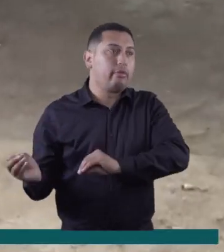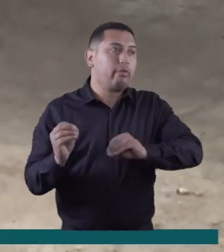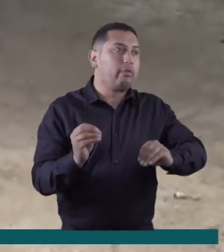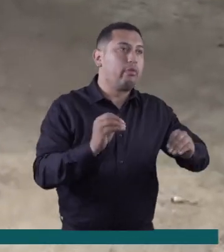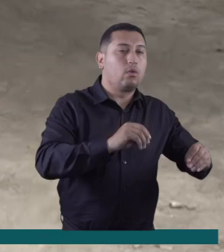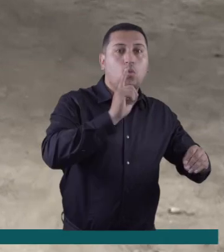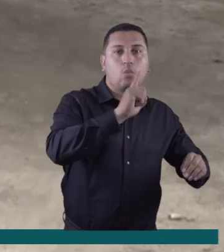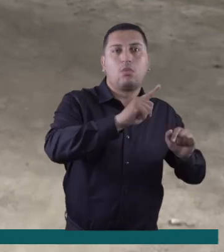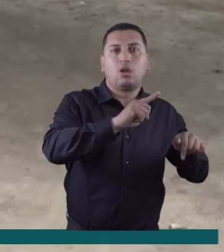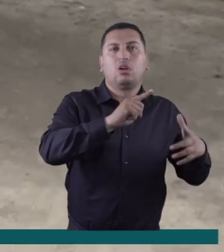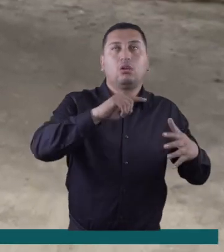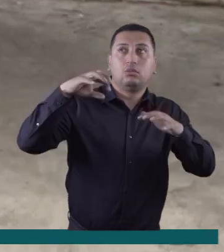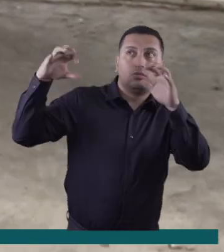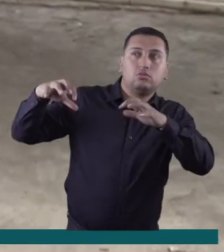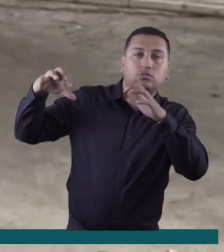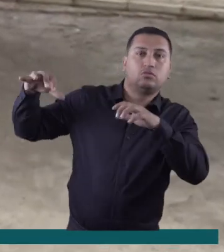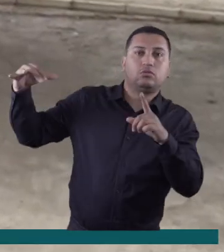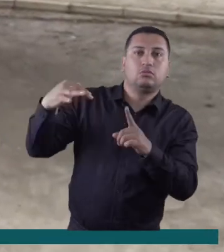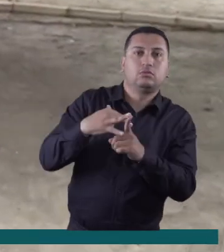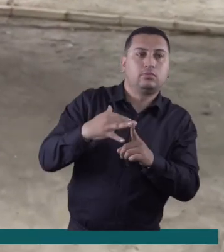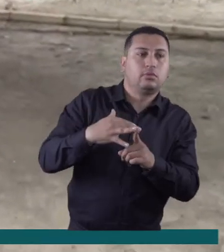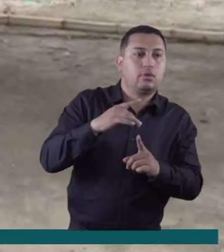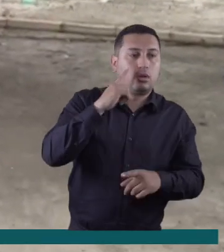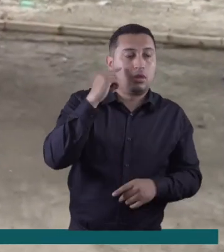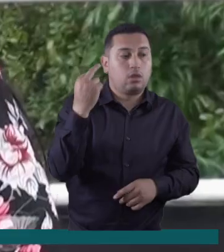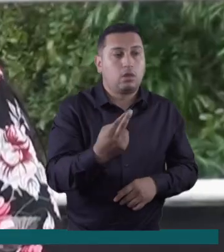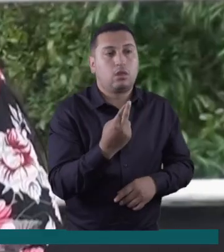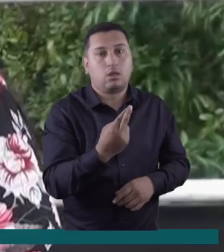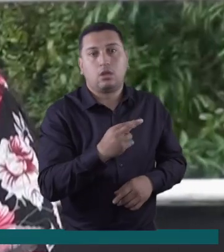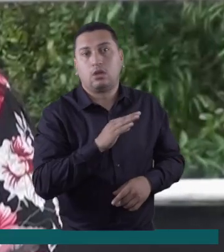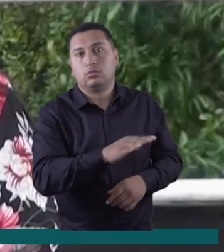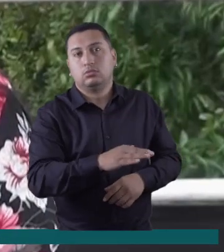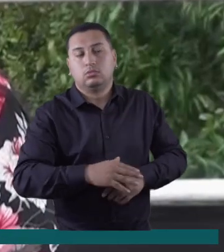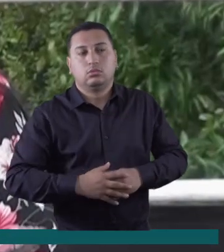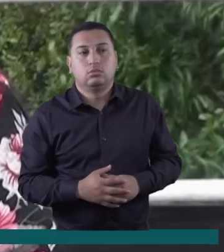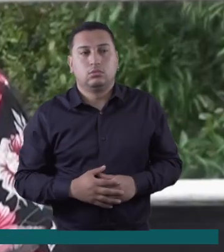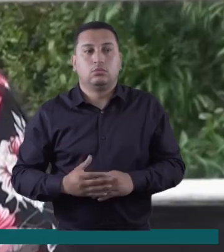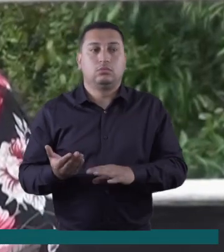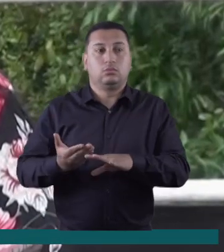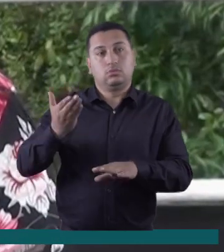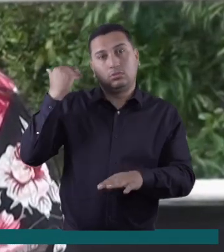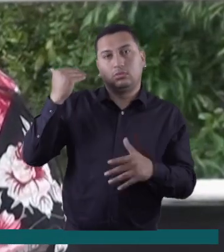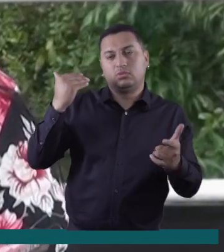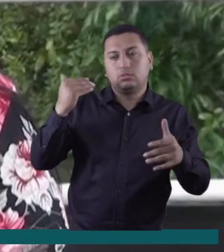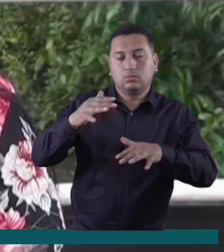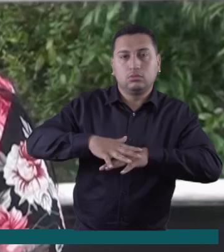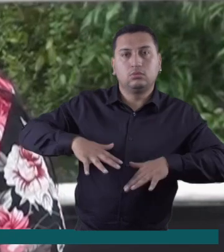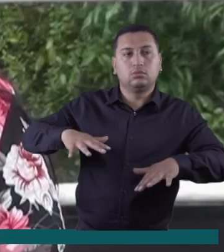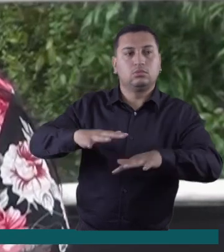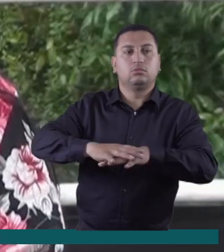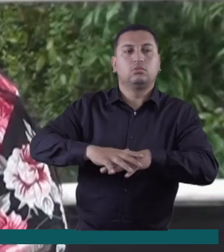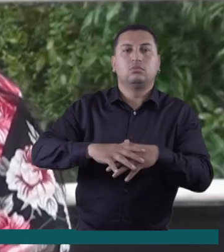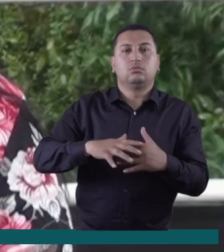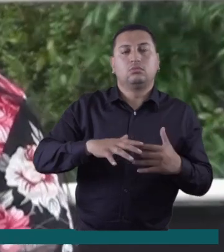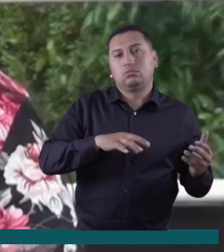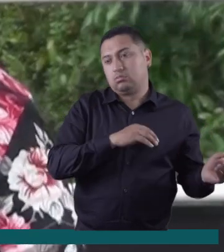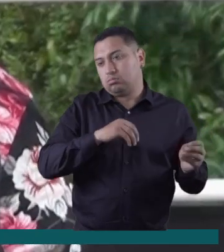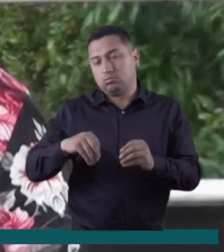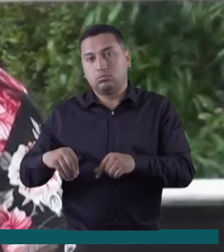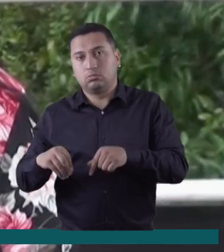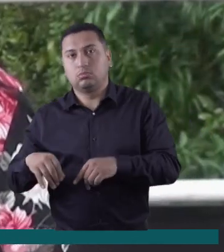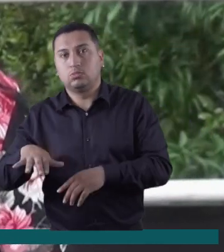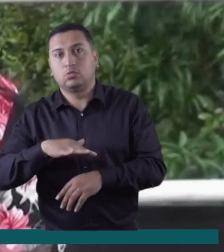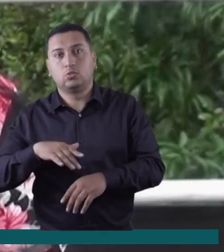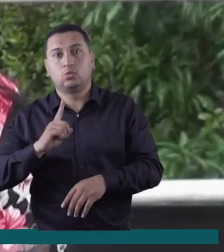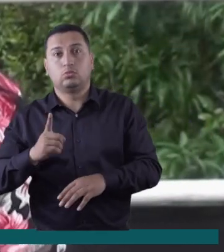invernal se han vuelto una situación cotidiana para esta comunidad. Bueno, en el sitio donde estábamos, salimos para